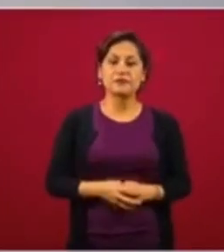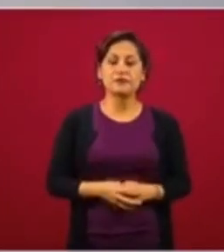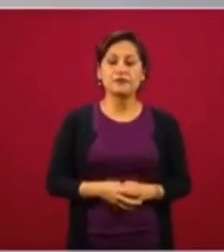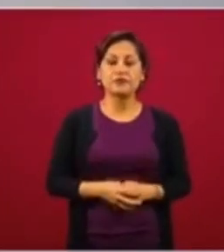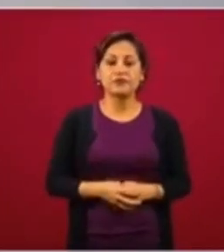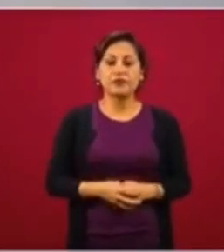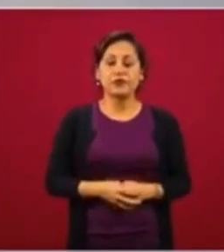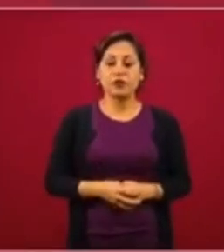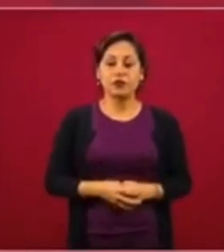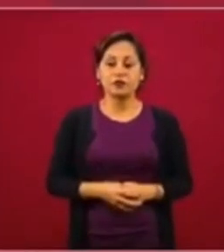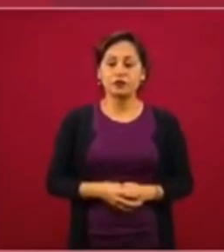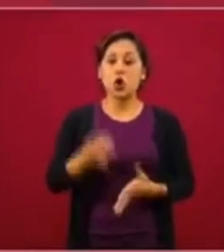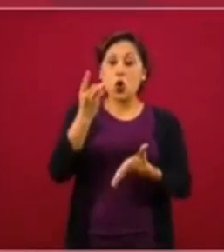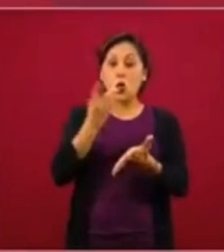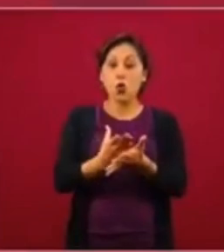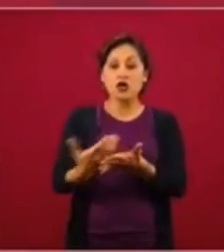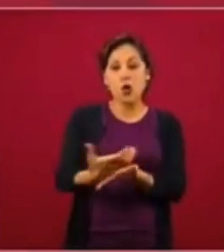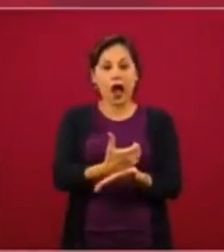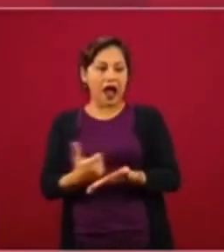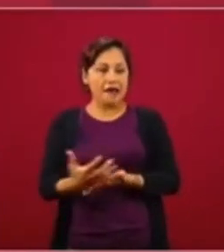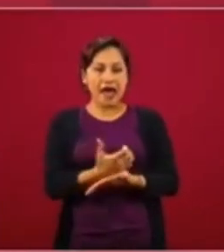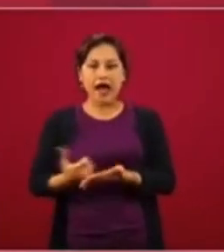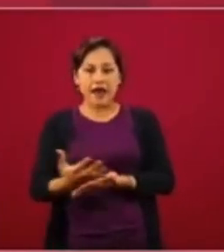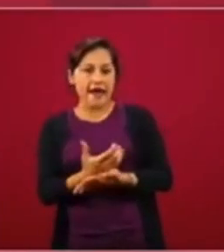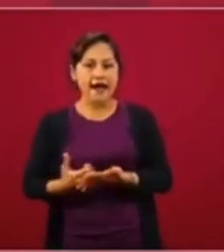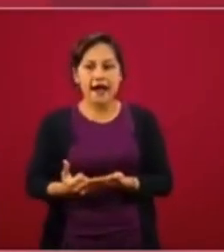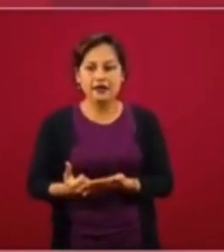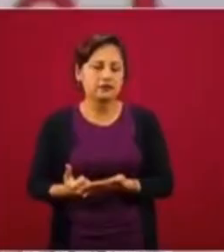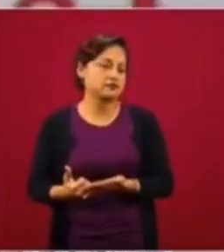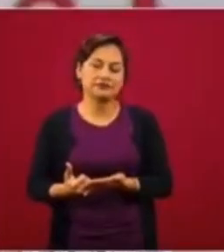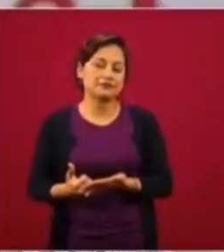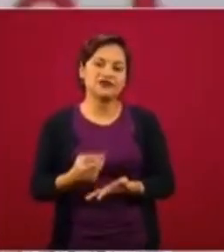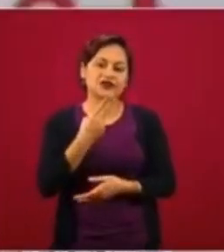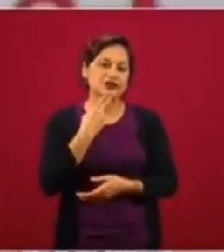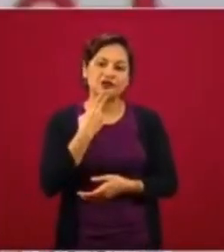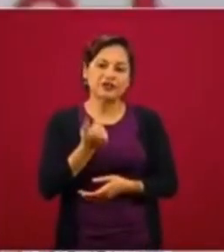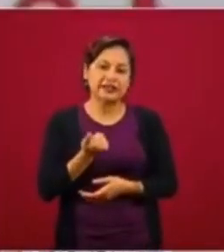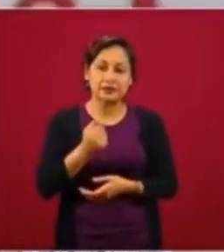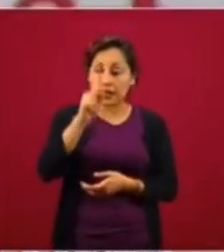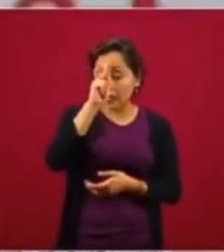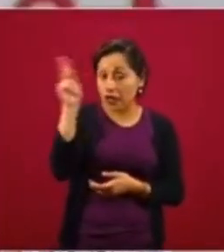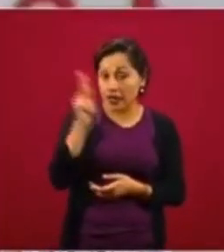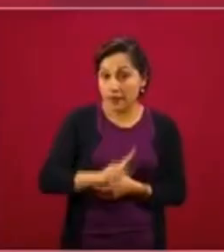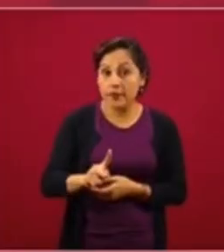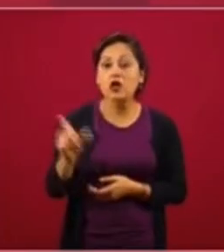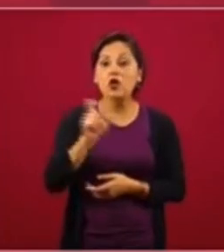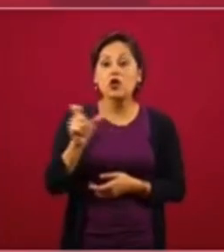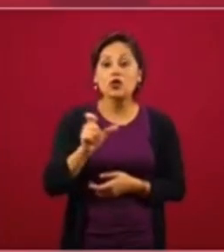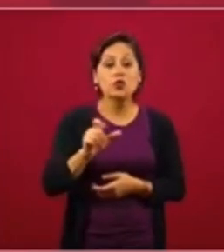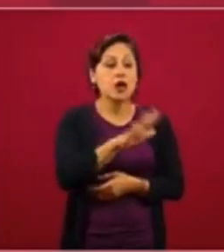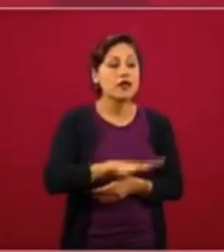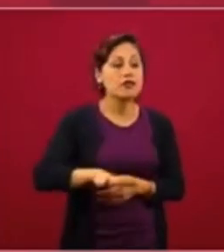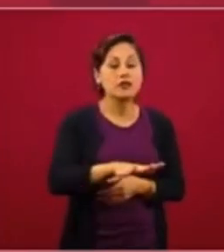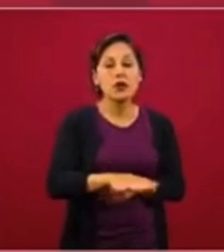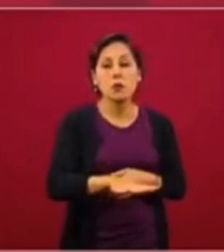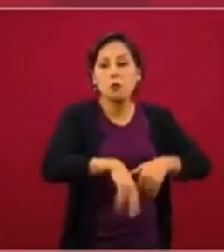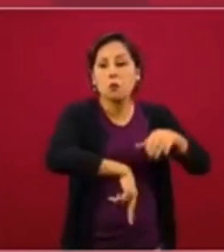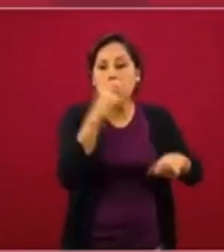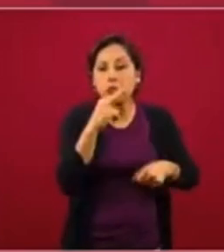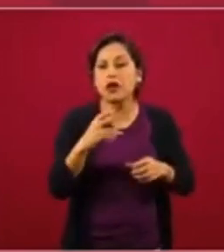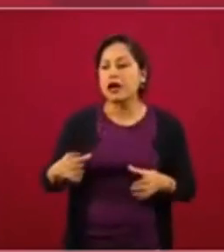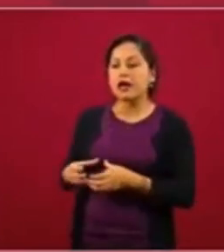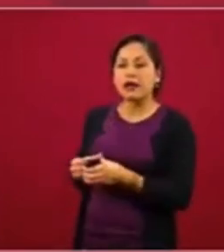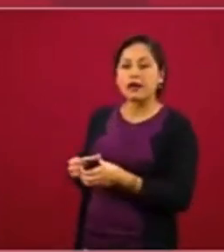acumular riqueza y menos si se trata de acumular riqueza en pocas manos, es